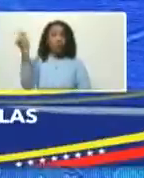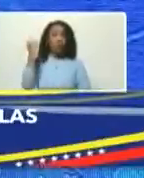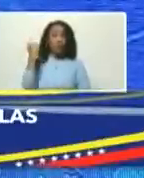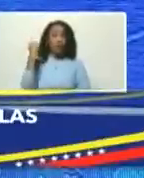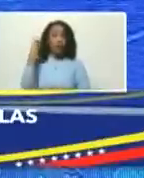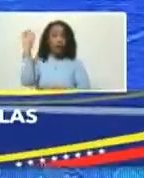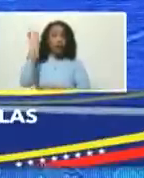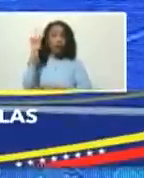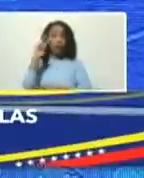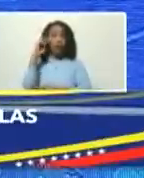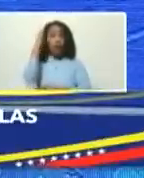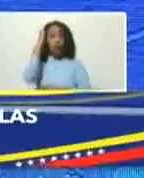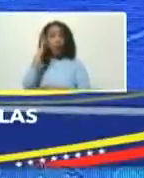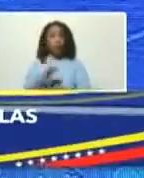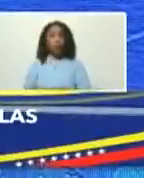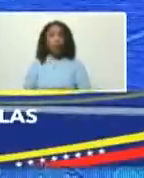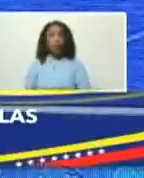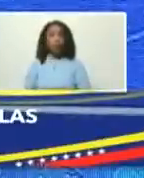europeos